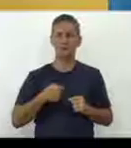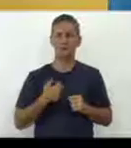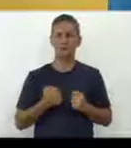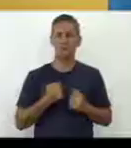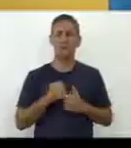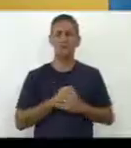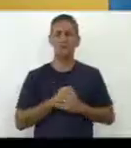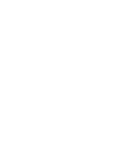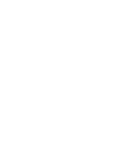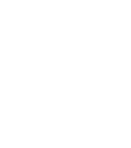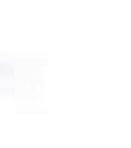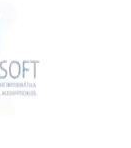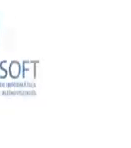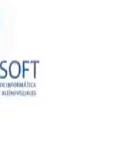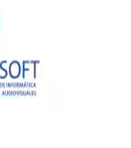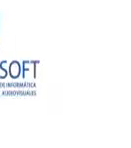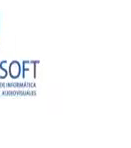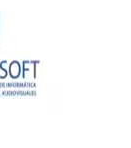yo. Muchas gracias.